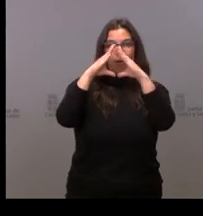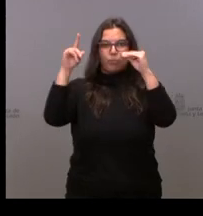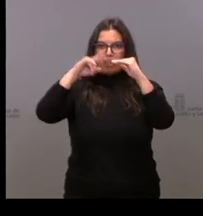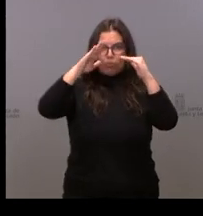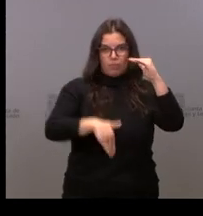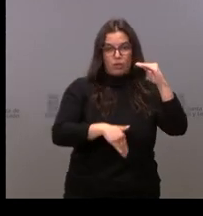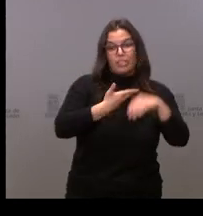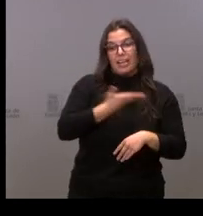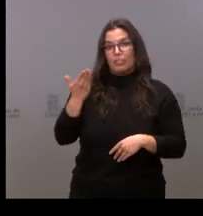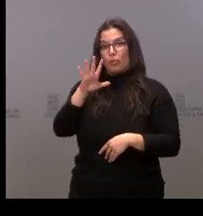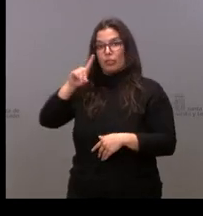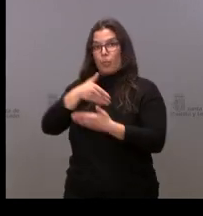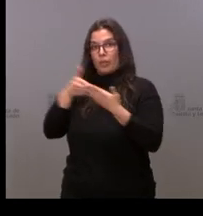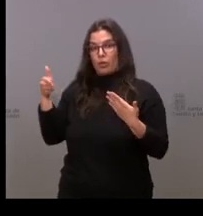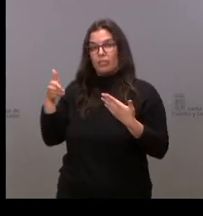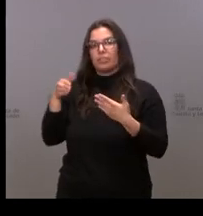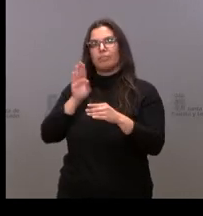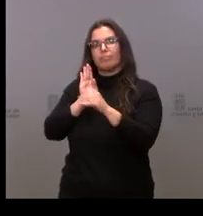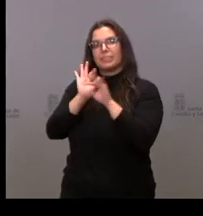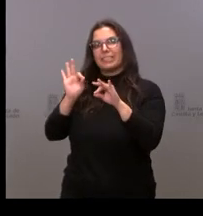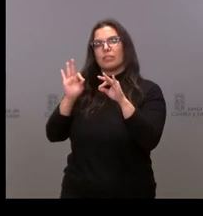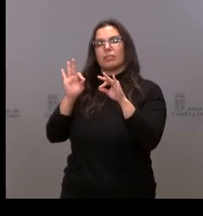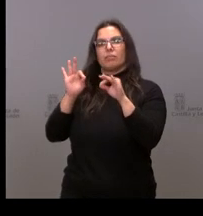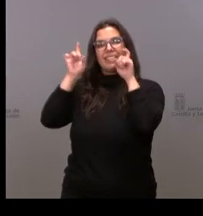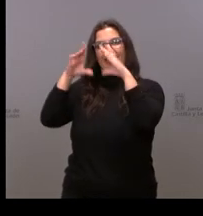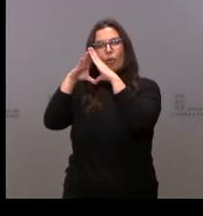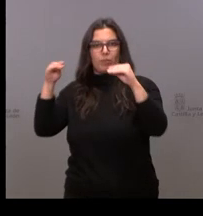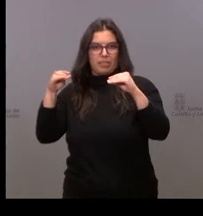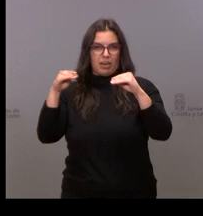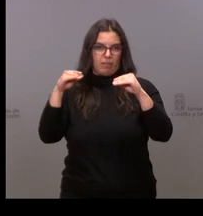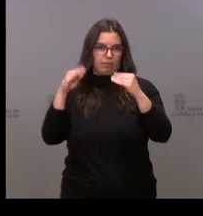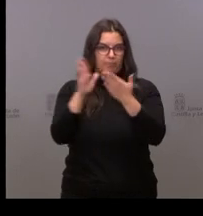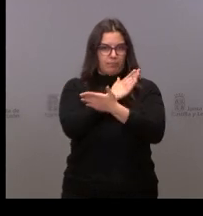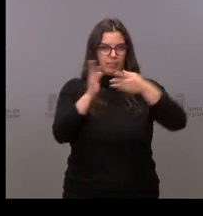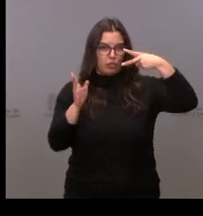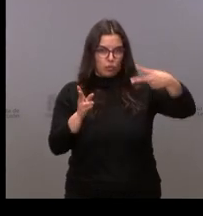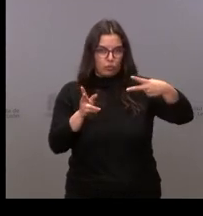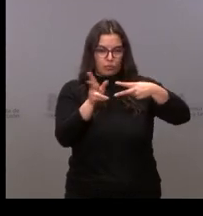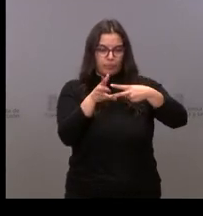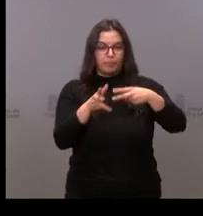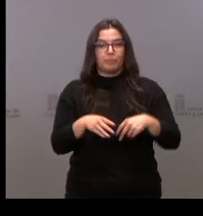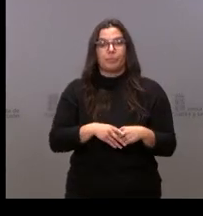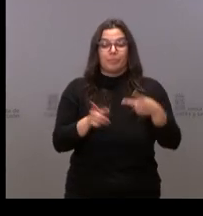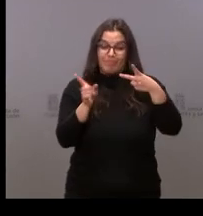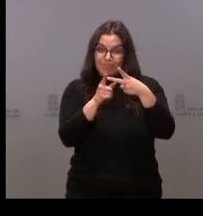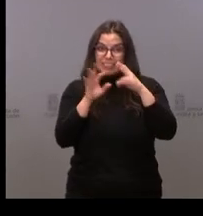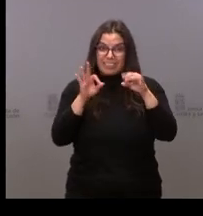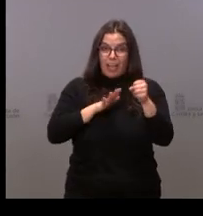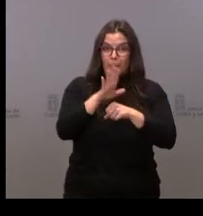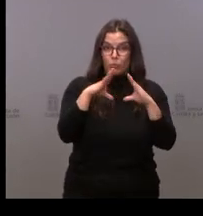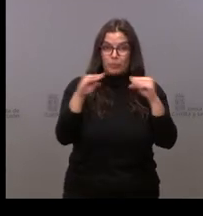el resto, 51 millones, con las inversiones en enseñanzas universitarias. Dentro del ámbito universitario,